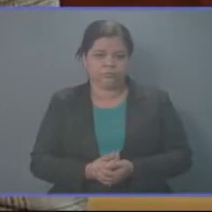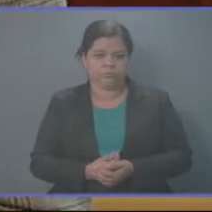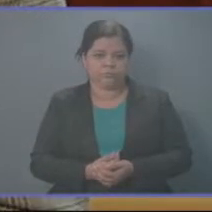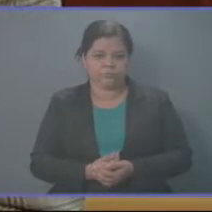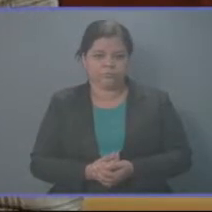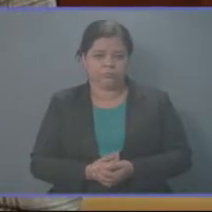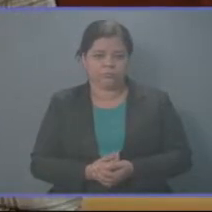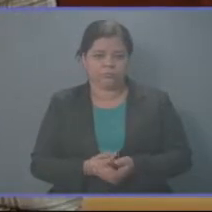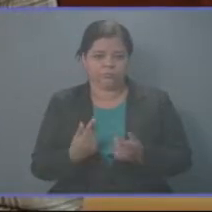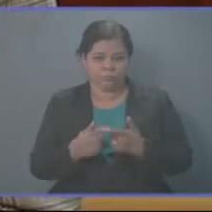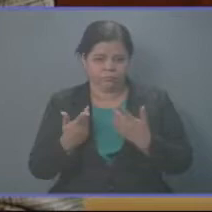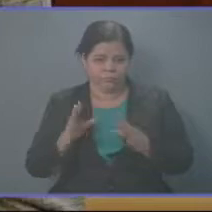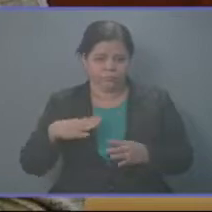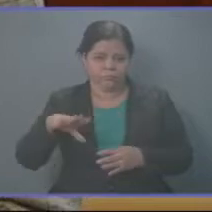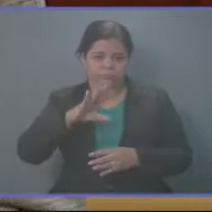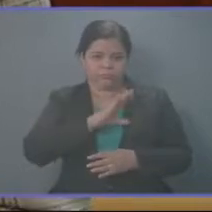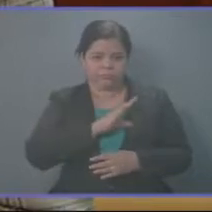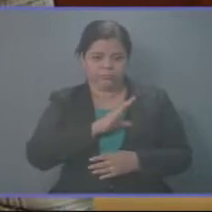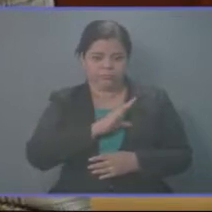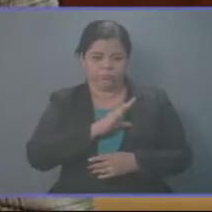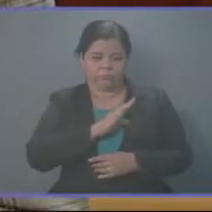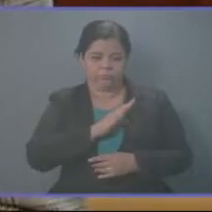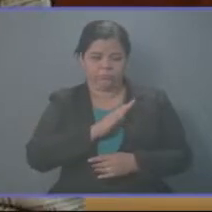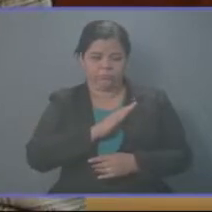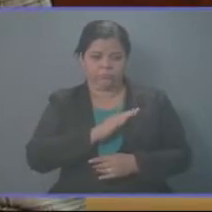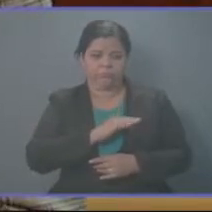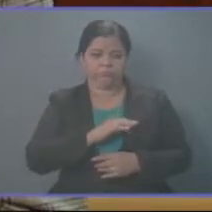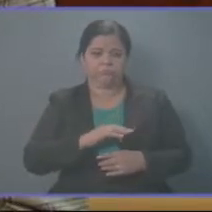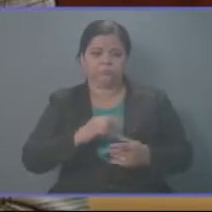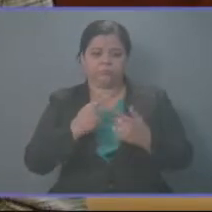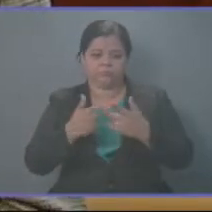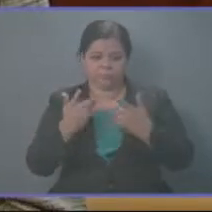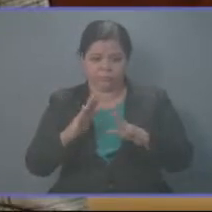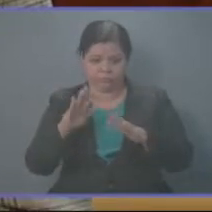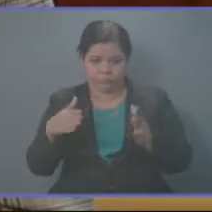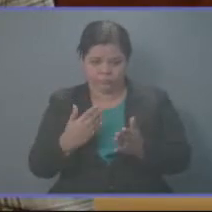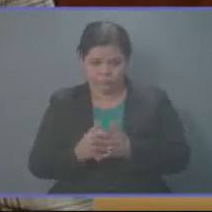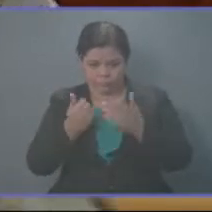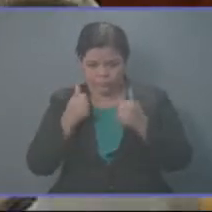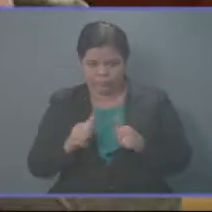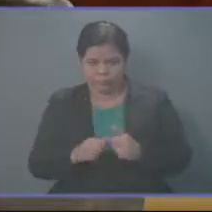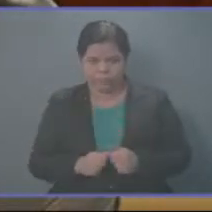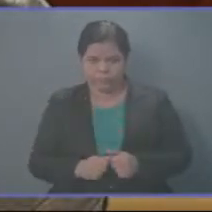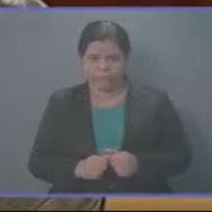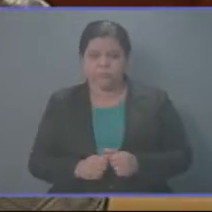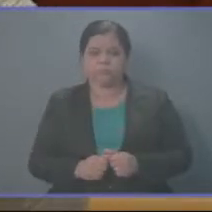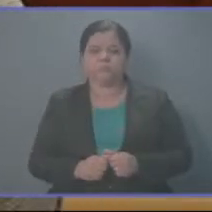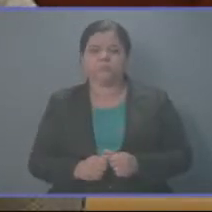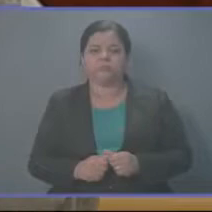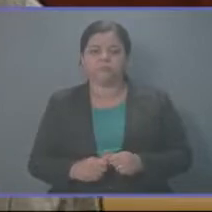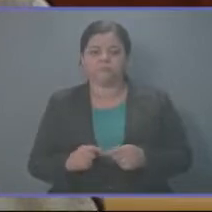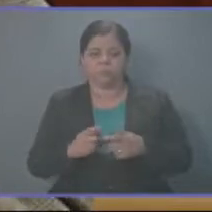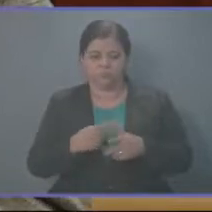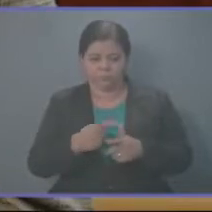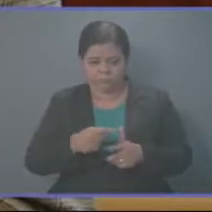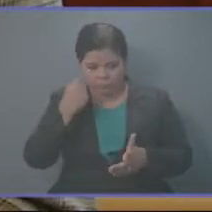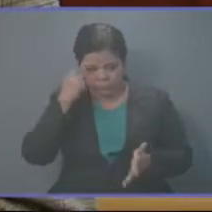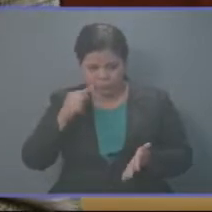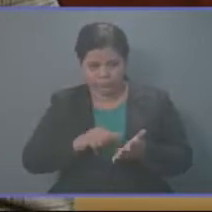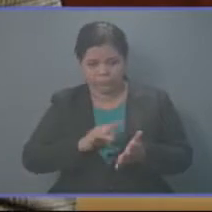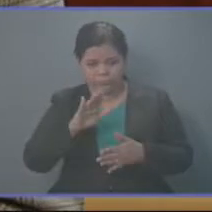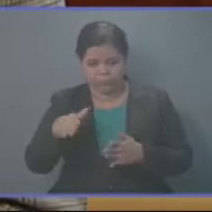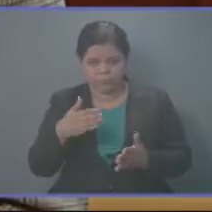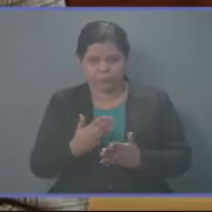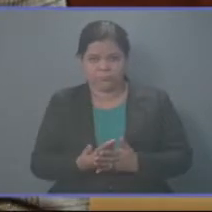El Consejo lo mandaba así, esa es la distribución que daba el Consejo, que el gobierno estaba ahí indiscutiblemente, ahí